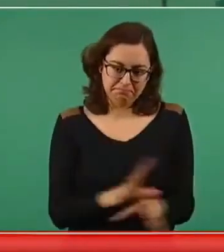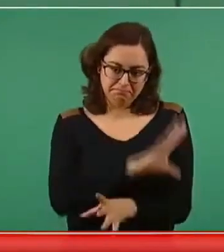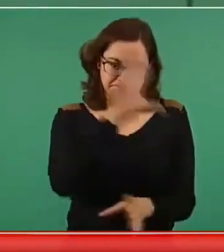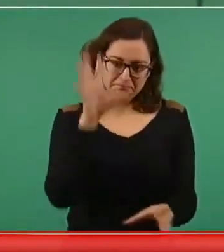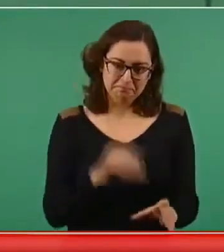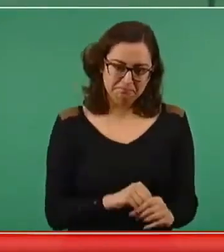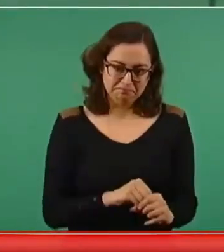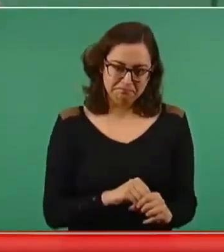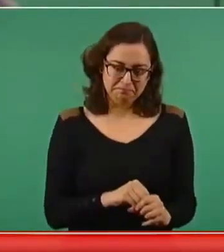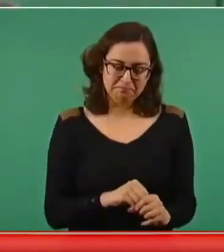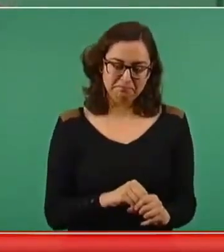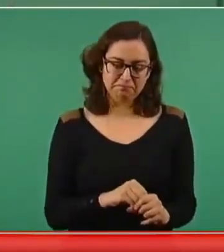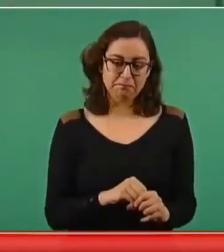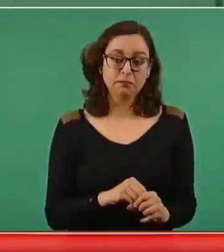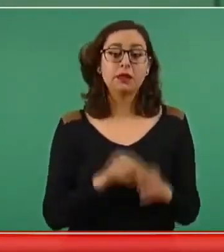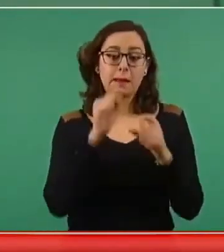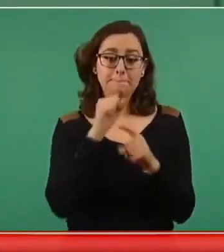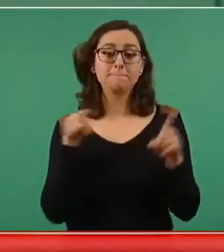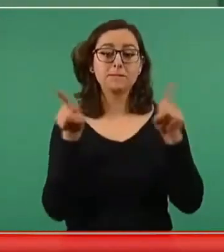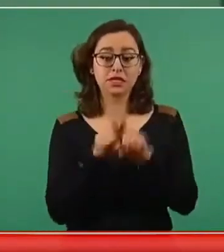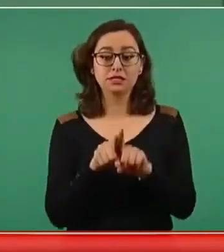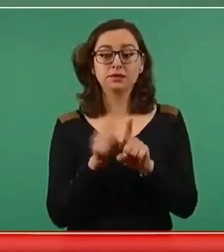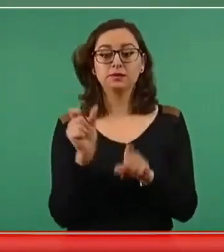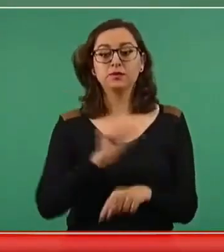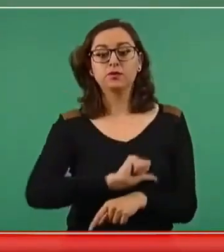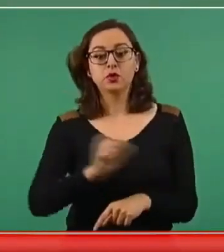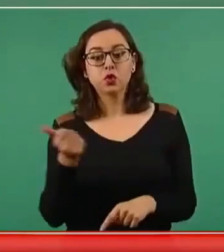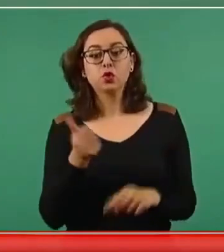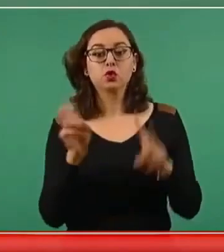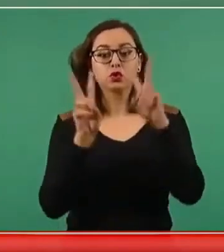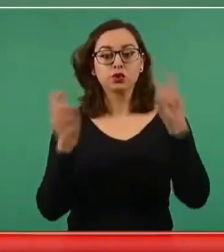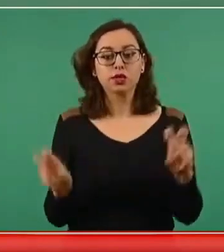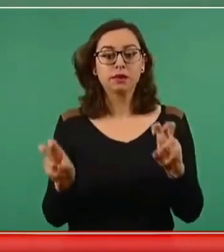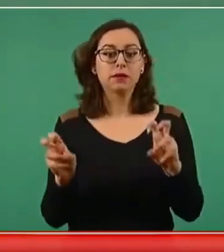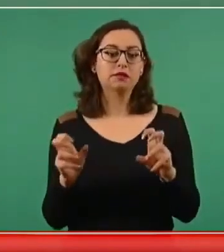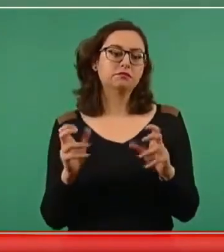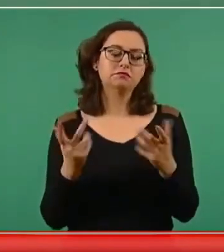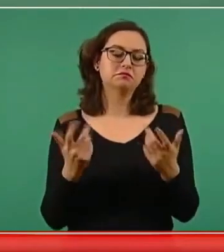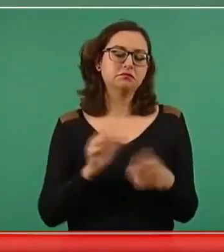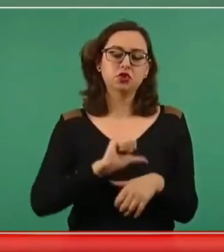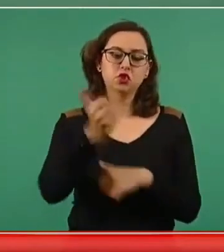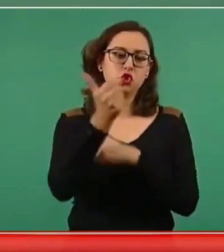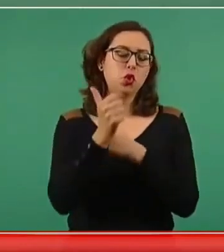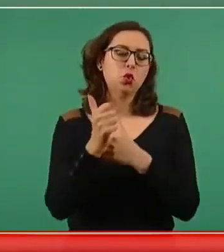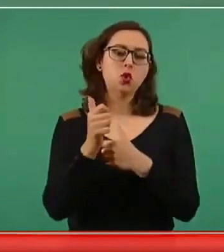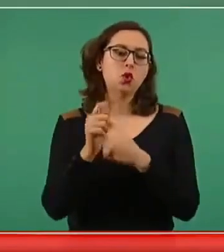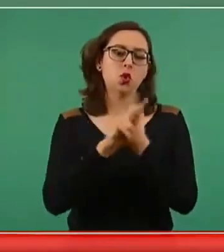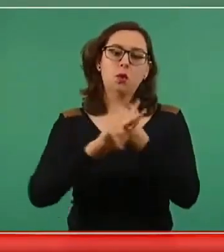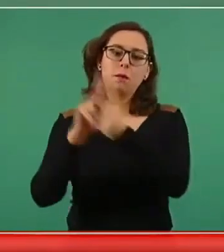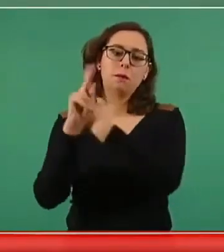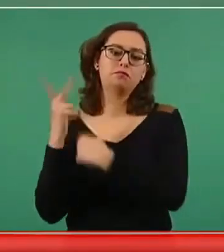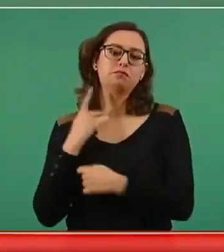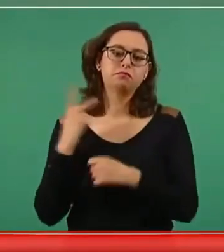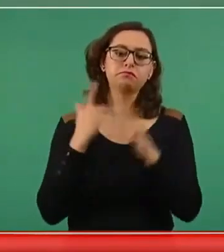que se han tomado en el terreno de la política exterior.